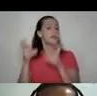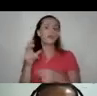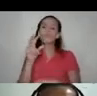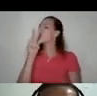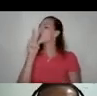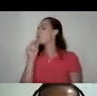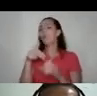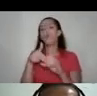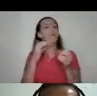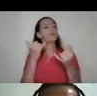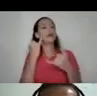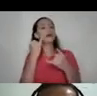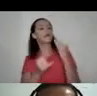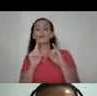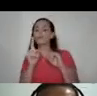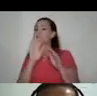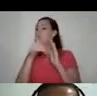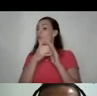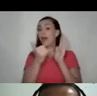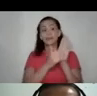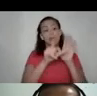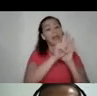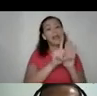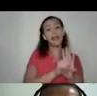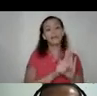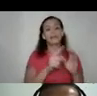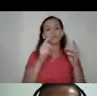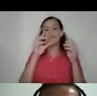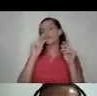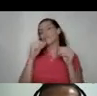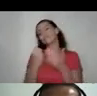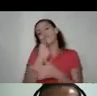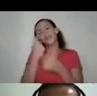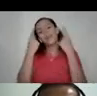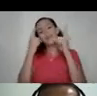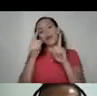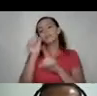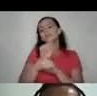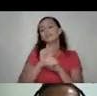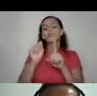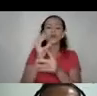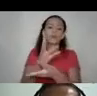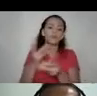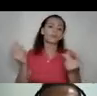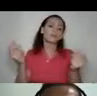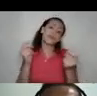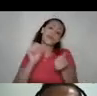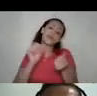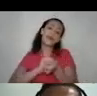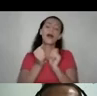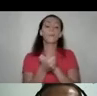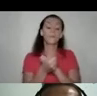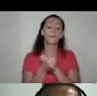salido de que todas estas leyes tampoco lamentablemente han logrado que todas estas situaciones cambien entonces